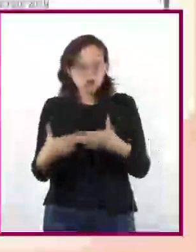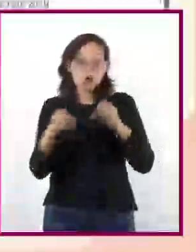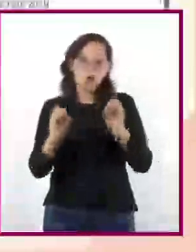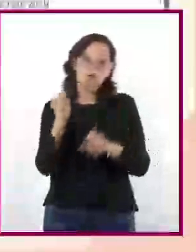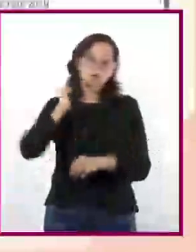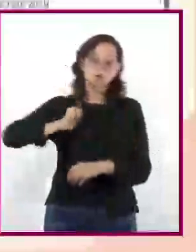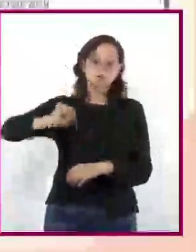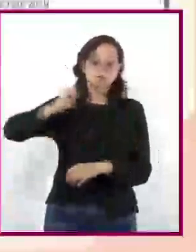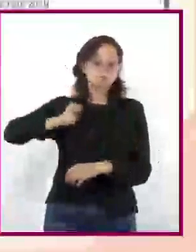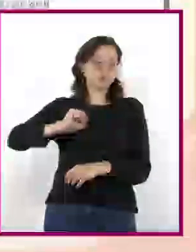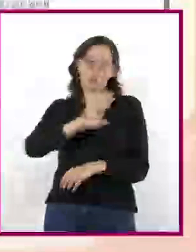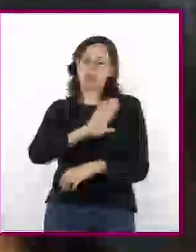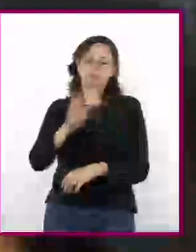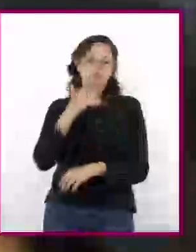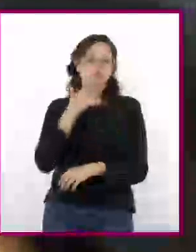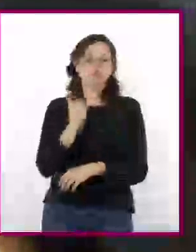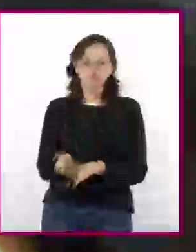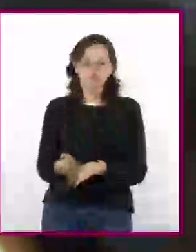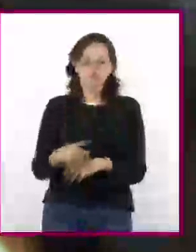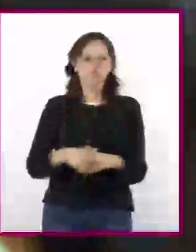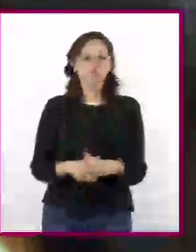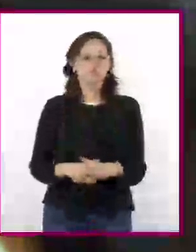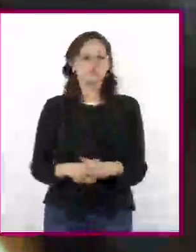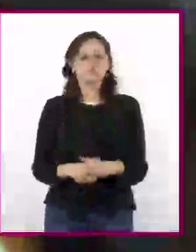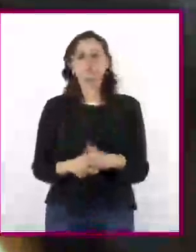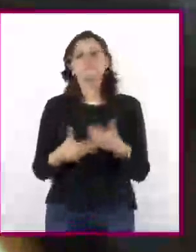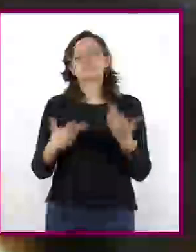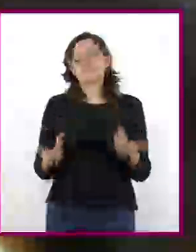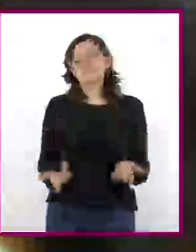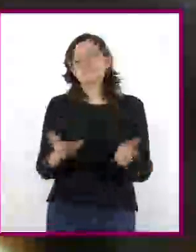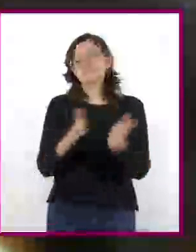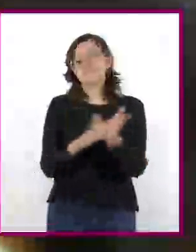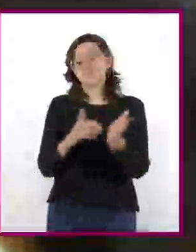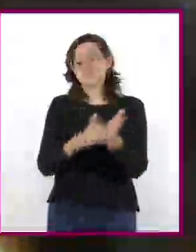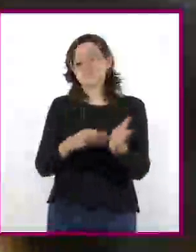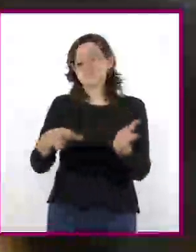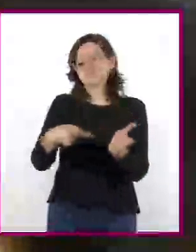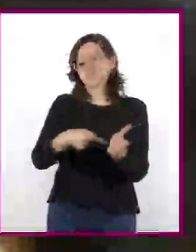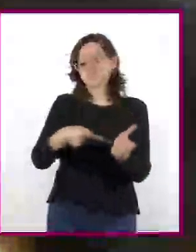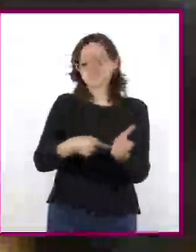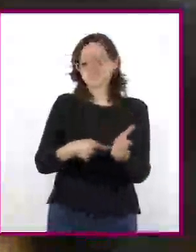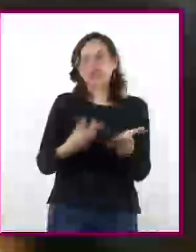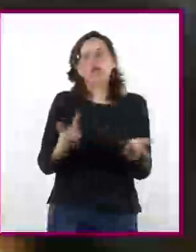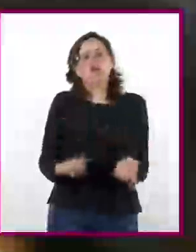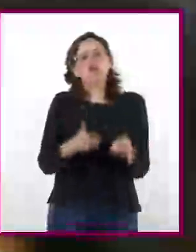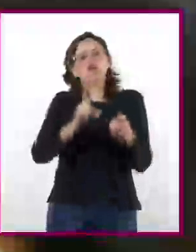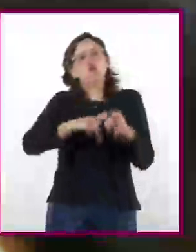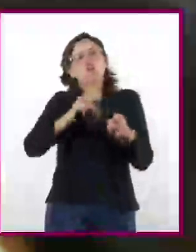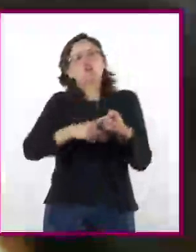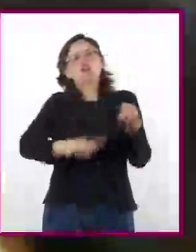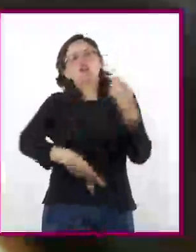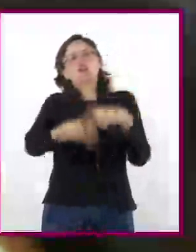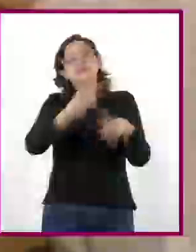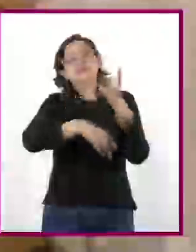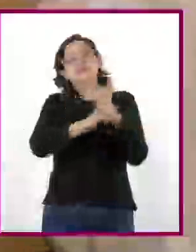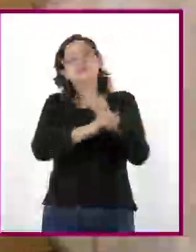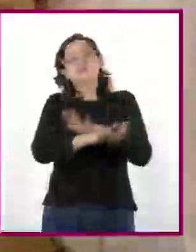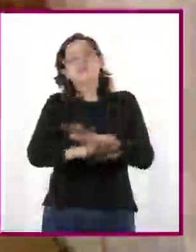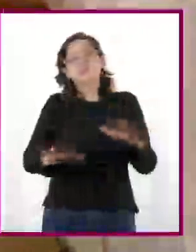información es reciente u obsoleta. Y optar por documentos que incluyan las fuentes de donde obtuvieron su información.